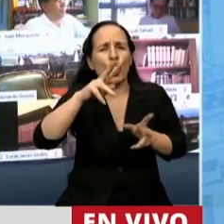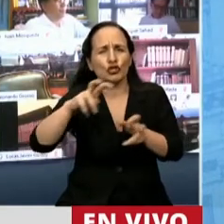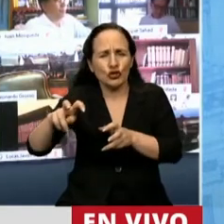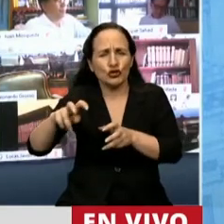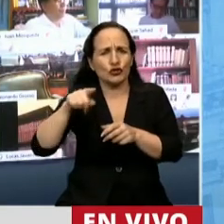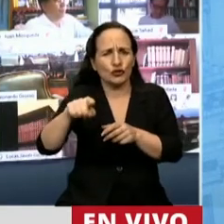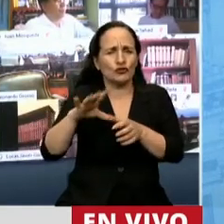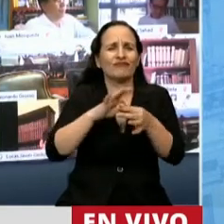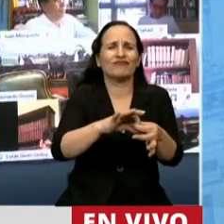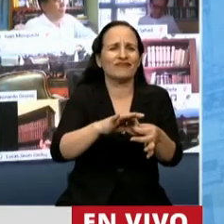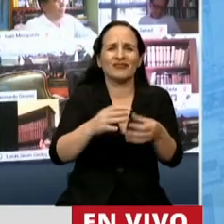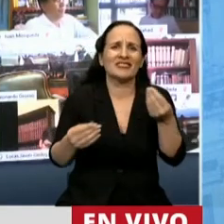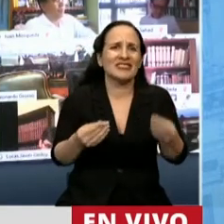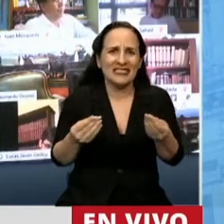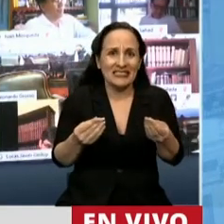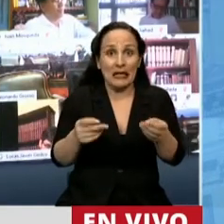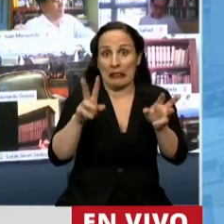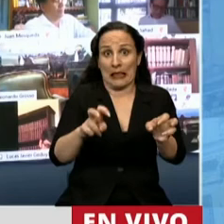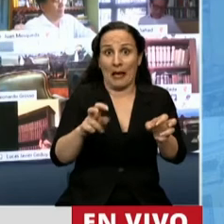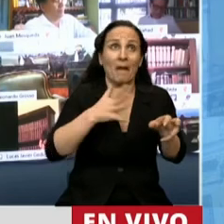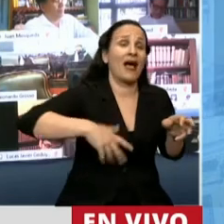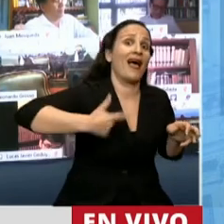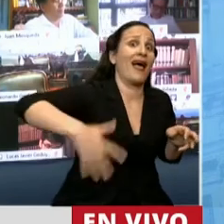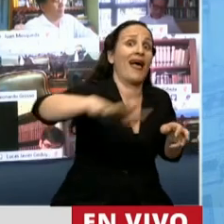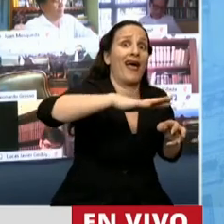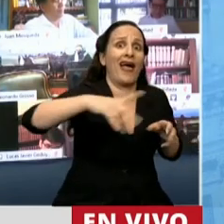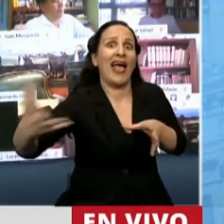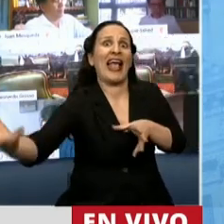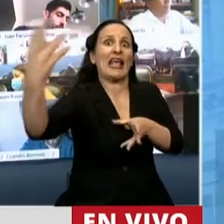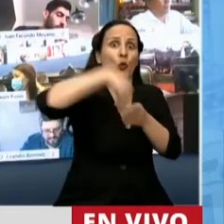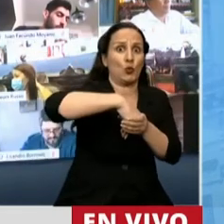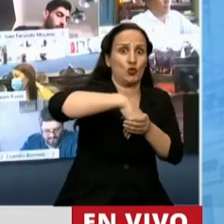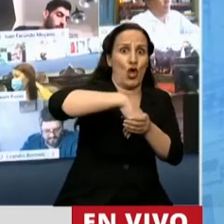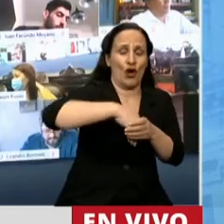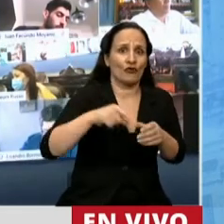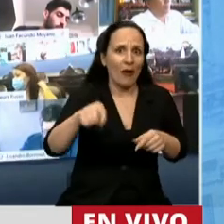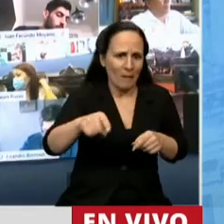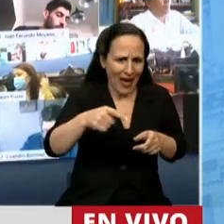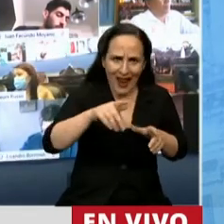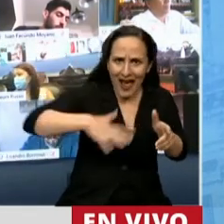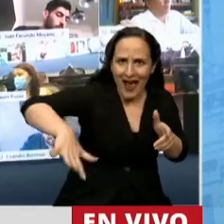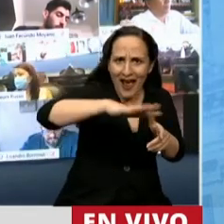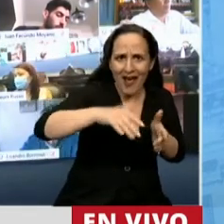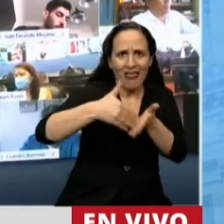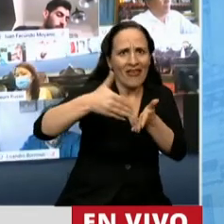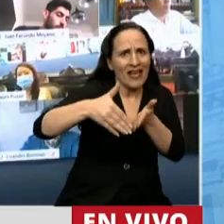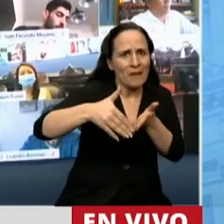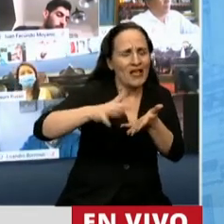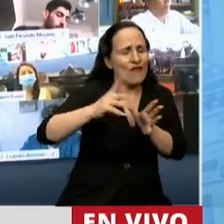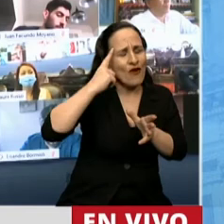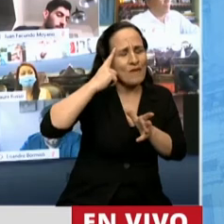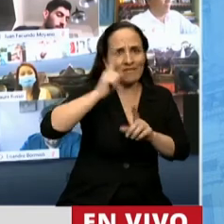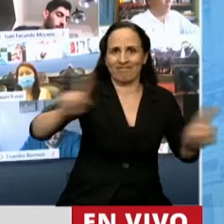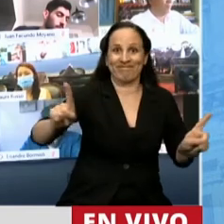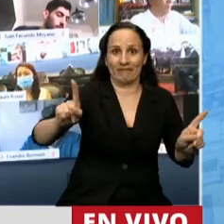ubicar cuánto cuesta la inclusión y un pensamiento no discriminatorio en nuestro país. Y lo vemos también